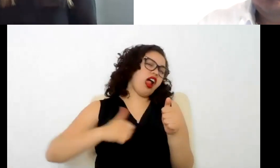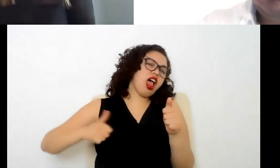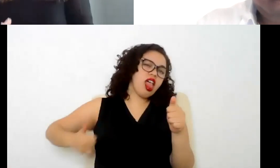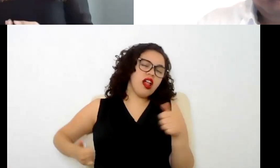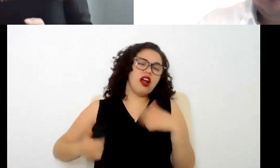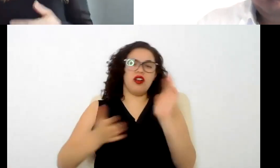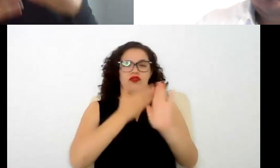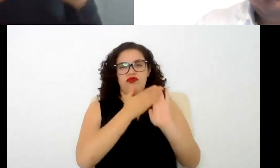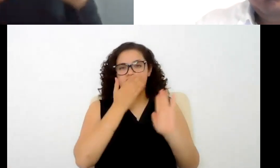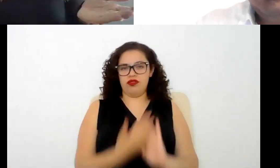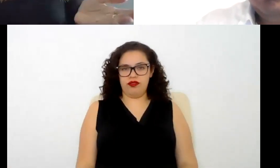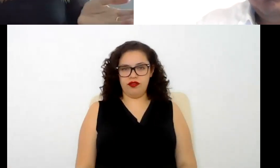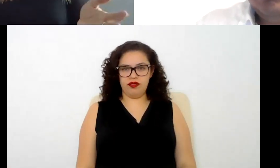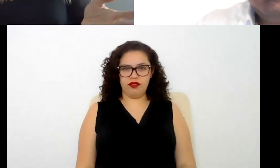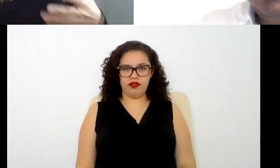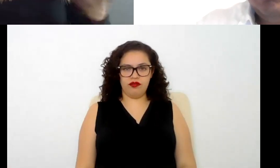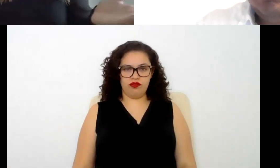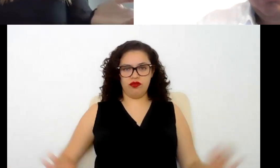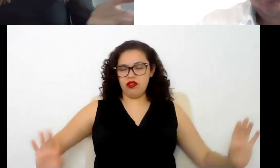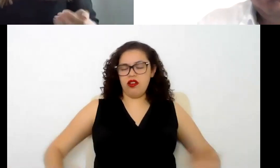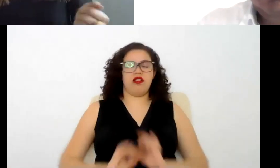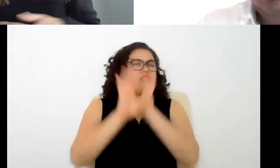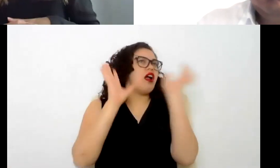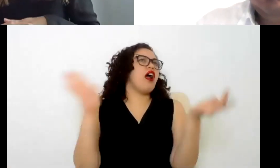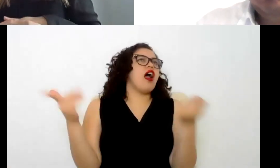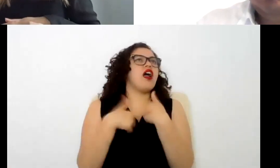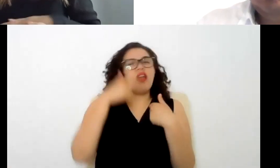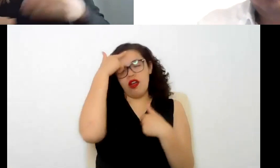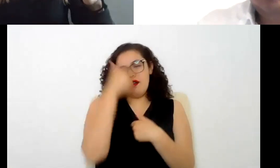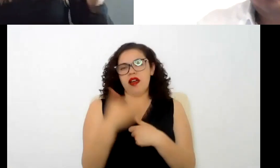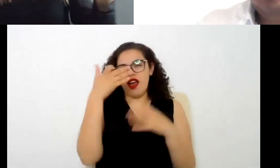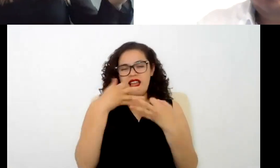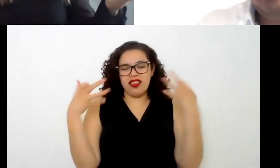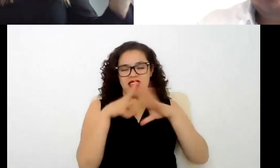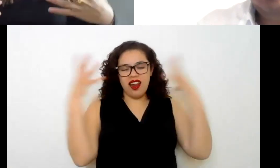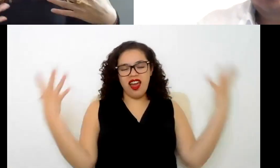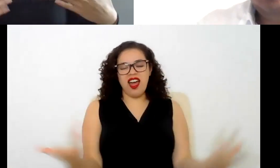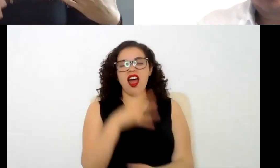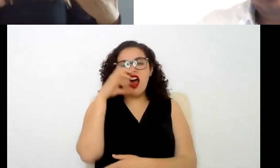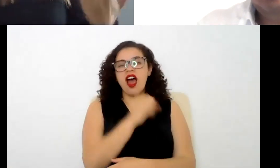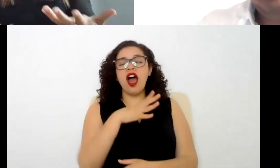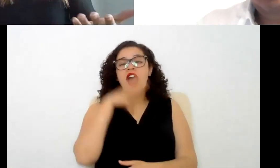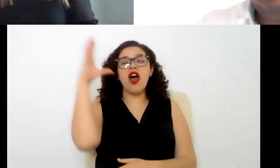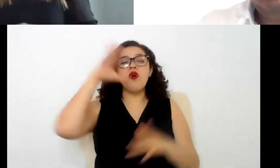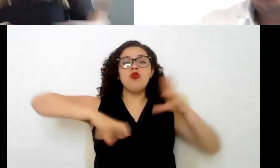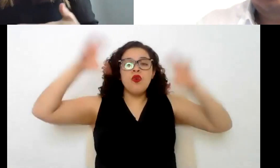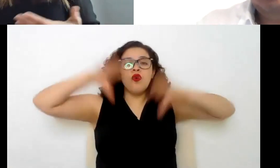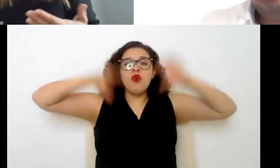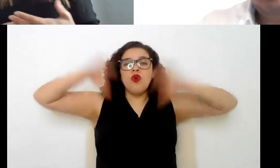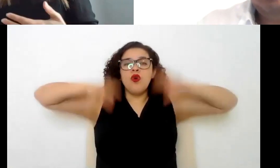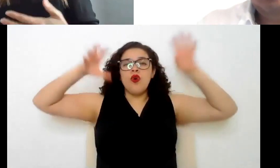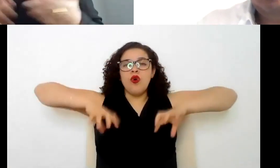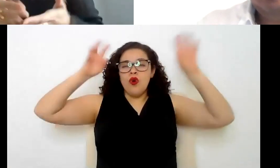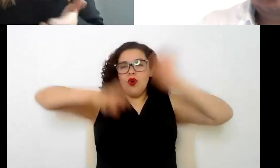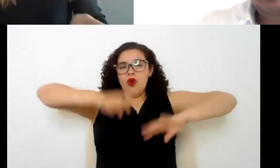común ¿no? de que pues de repente con esto del calentamiento global hay lluvias que no tienen que pasar en ciertos